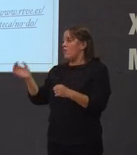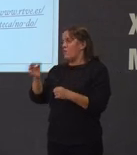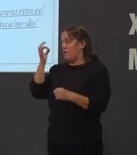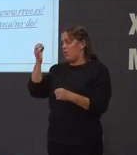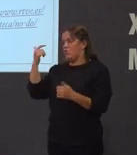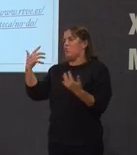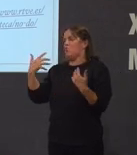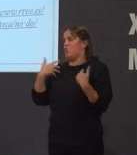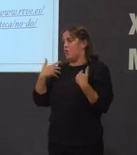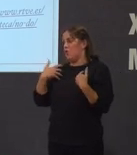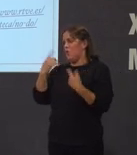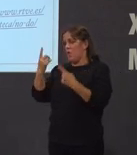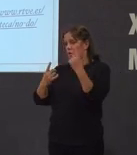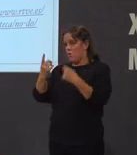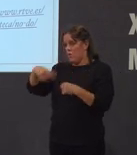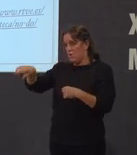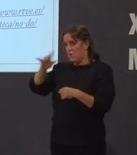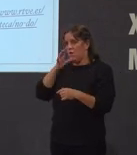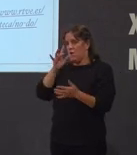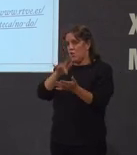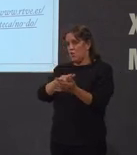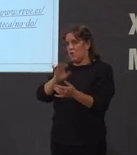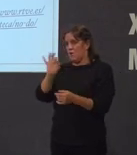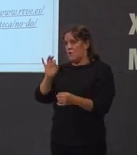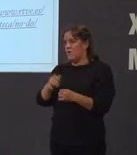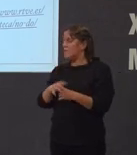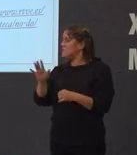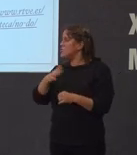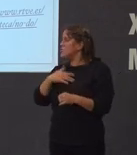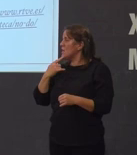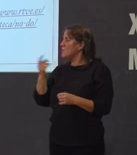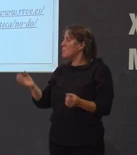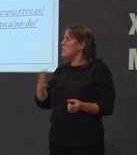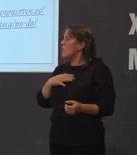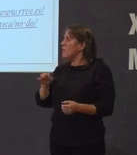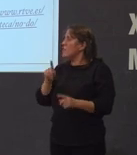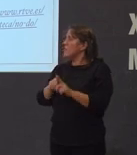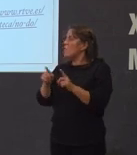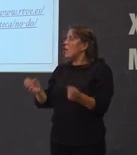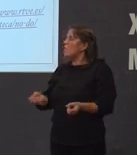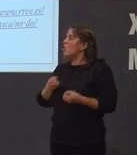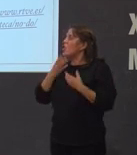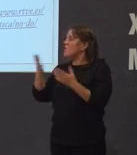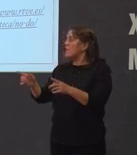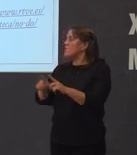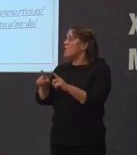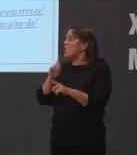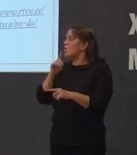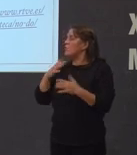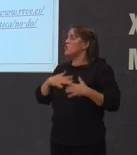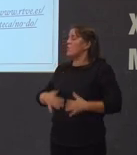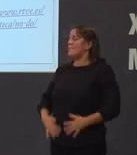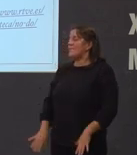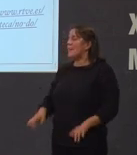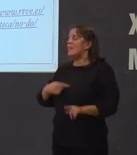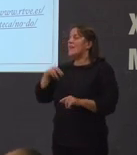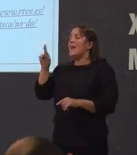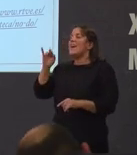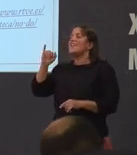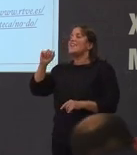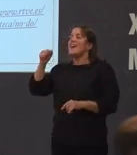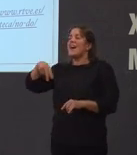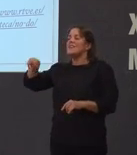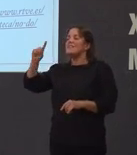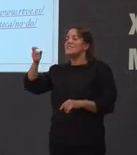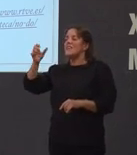aquí das que estaves presentes entón despois podedes si queredes contarnos como vos vestían de rianxeiras como decía unha informante miña